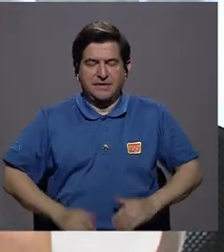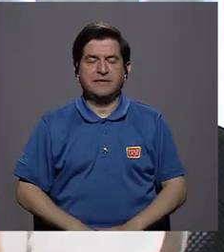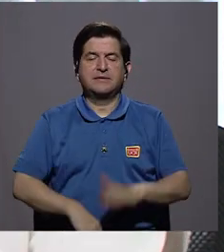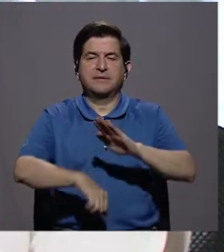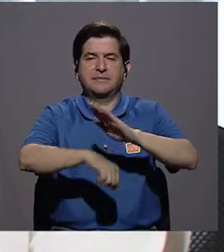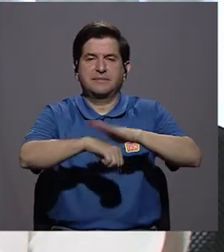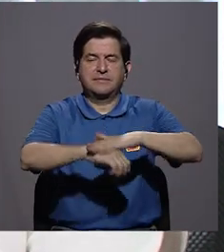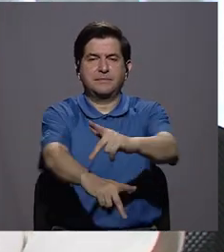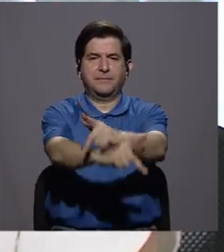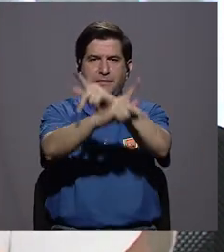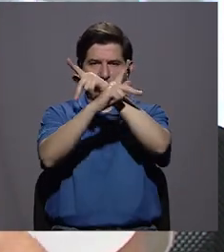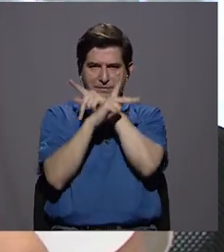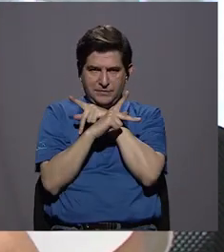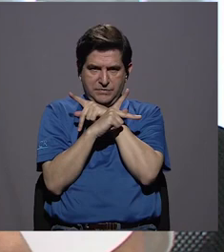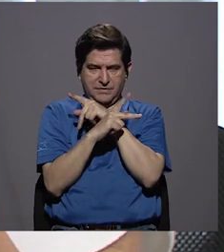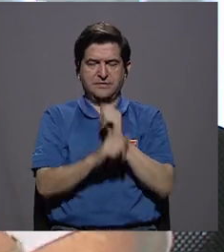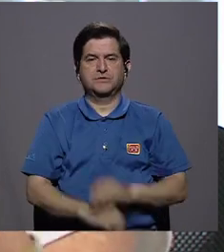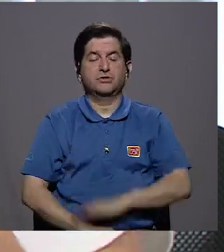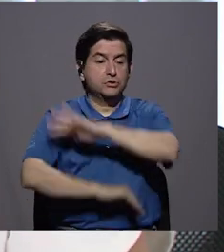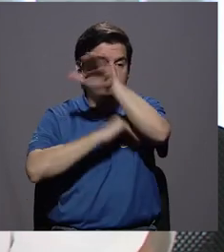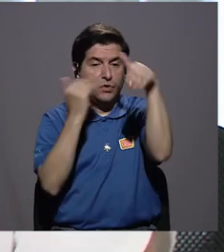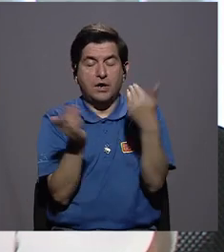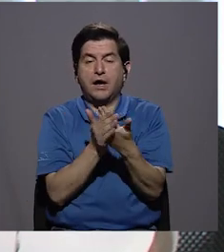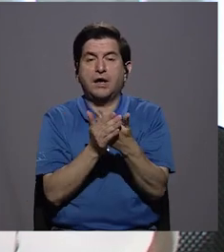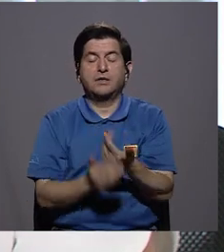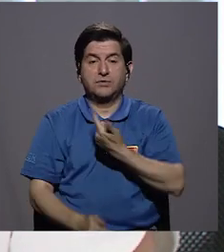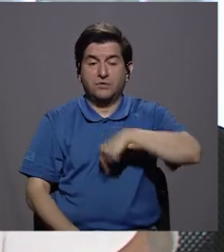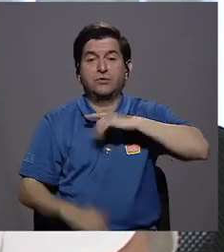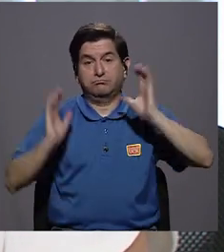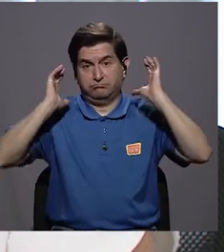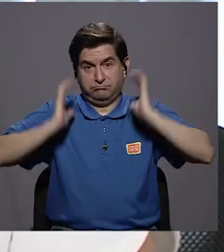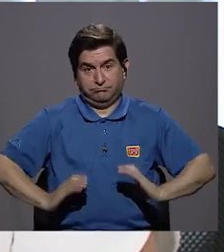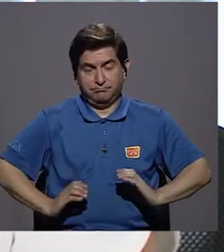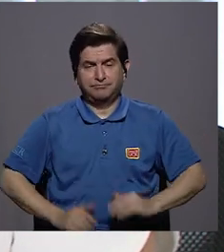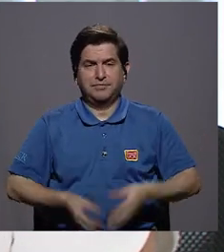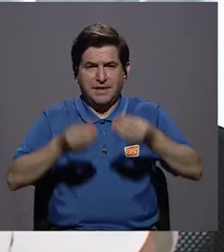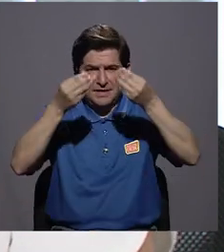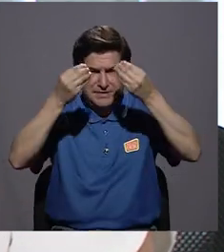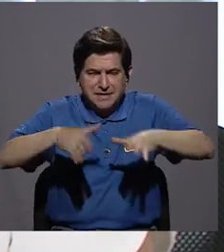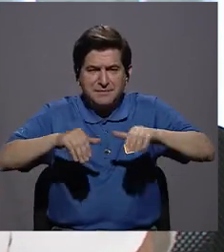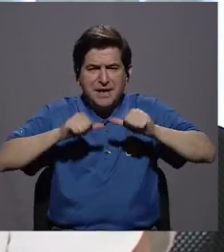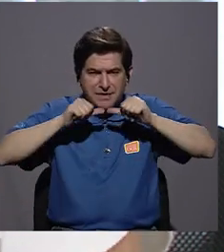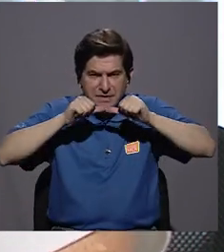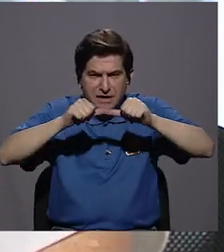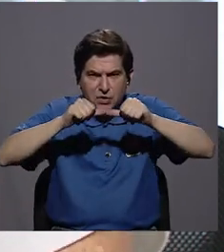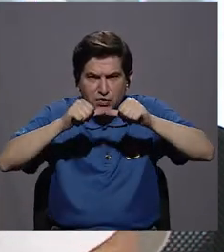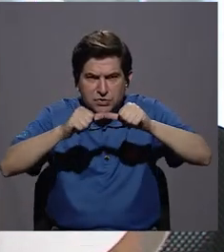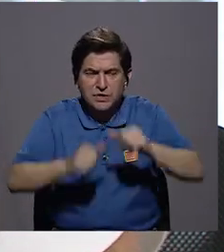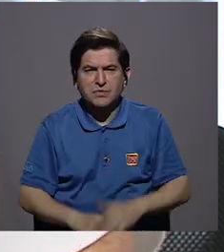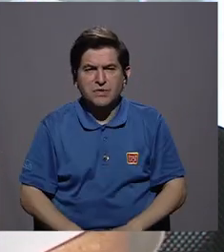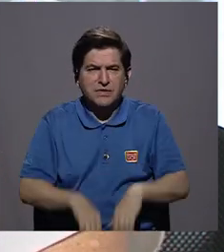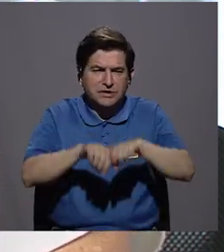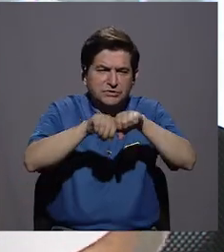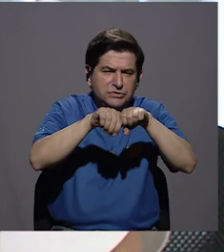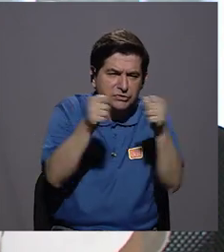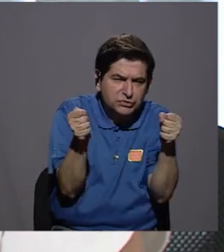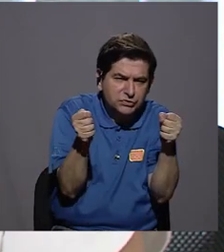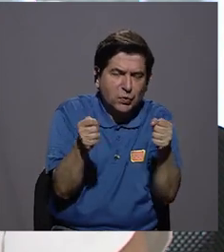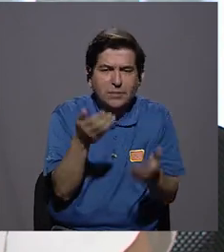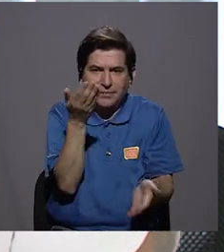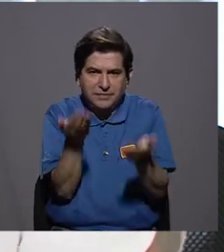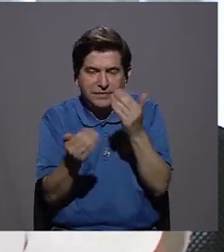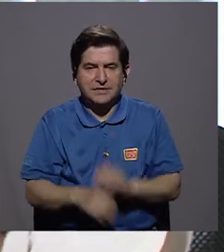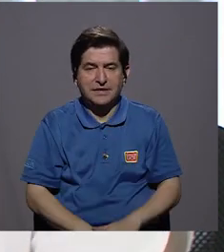el que nos da protección a todo nuestro organismo. Cuando se pierde la continuidad, cuando se rasga, cuando se